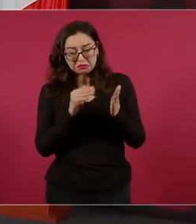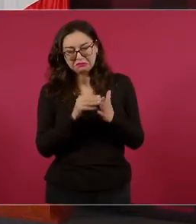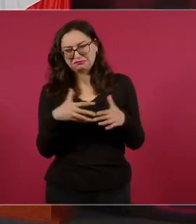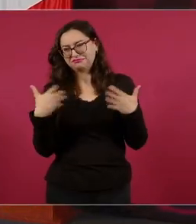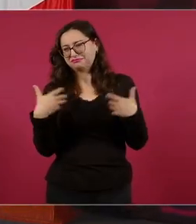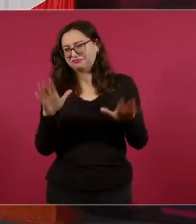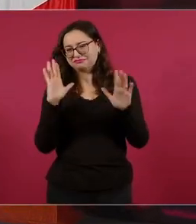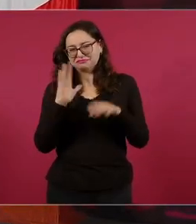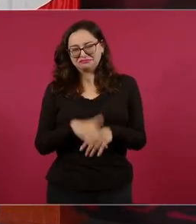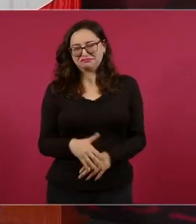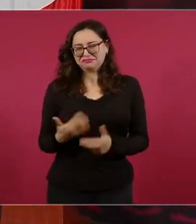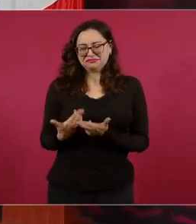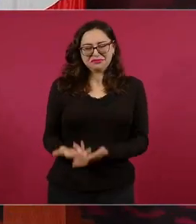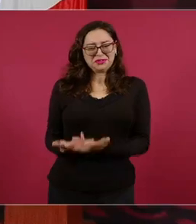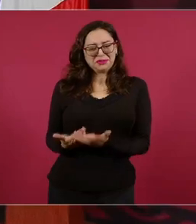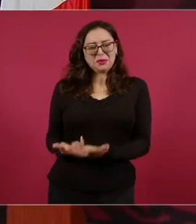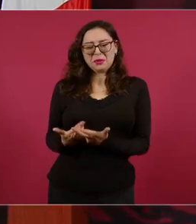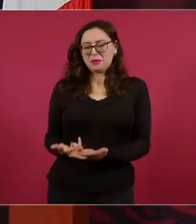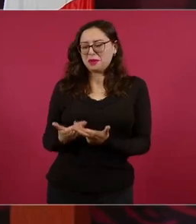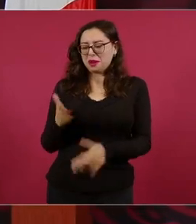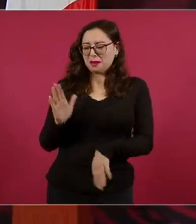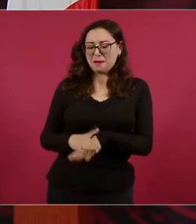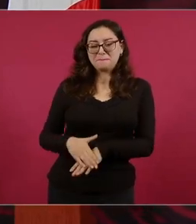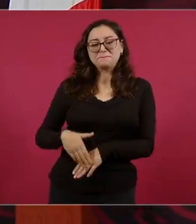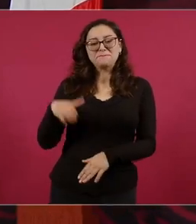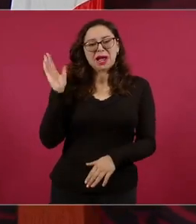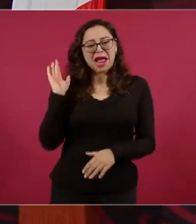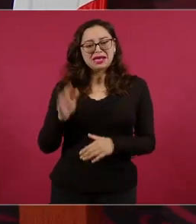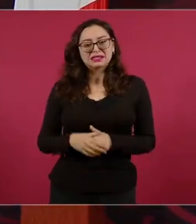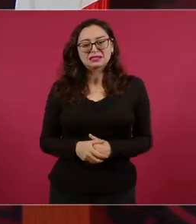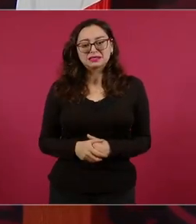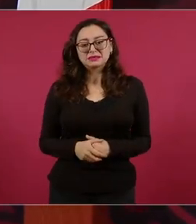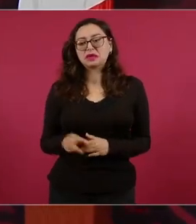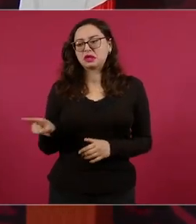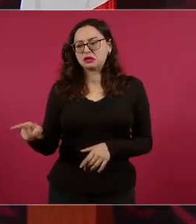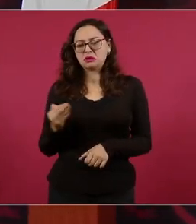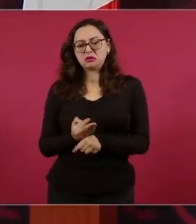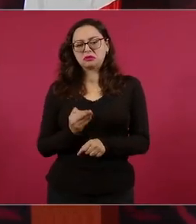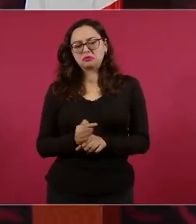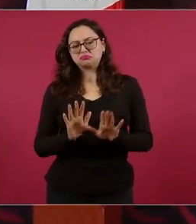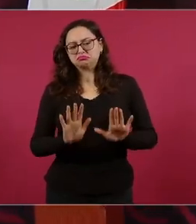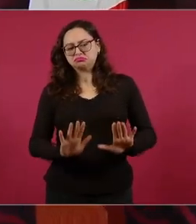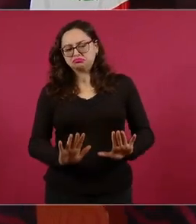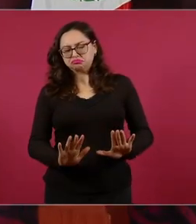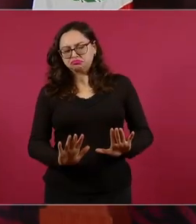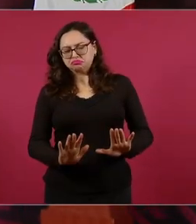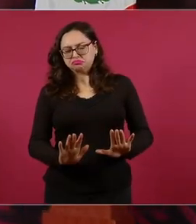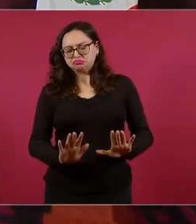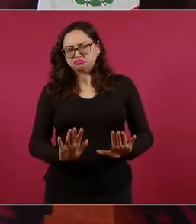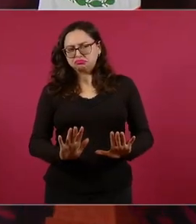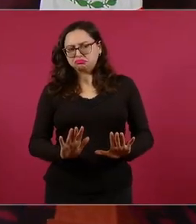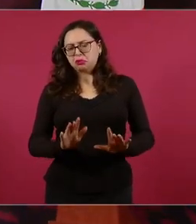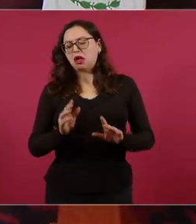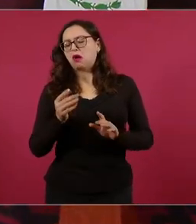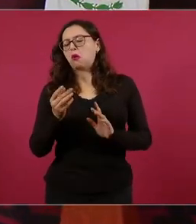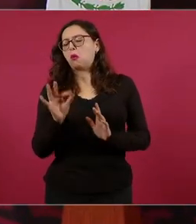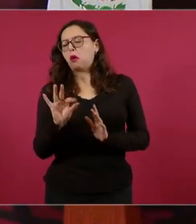más, pero qué bien que esté actuando así. Sí, de manera prudente.